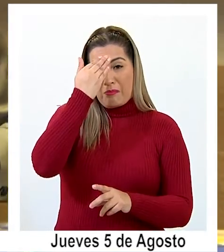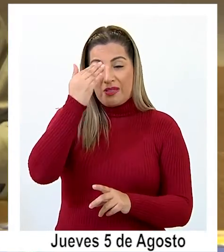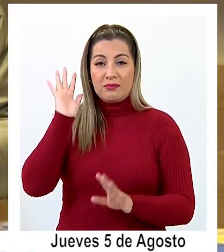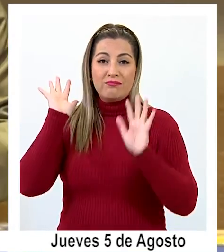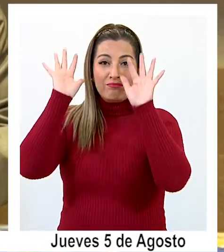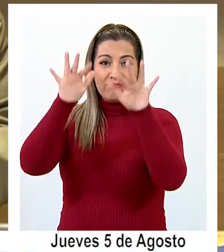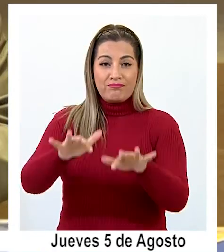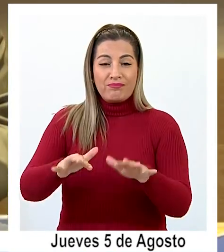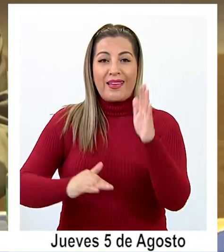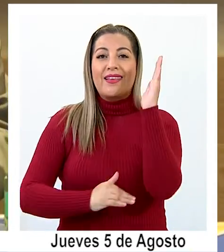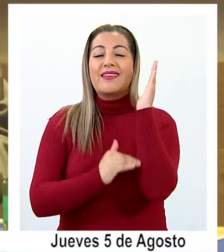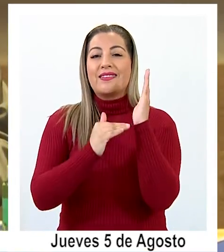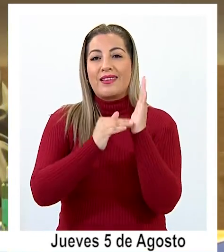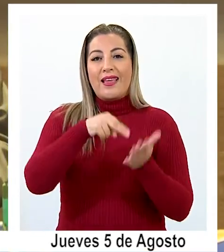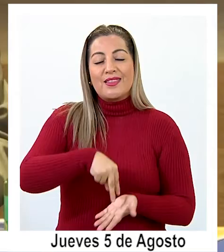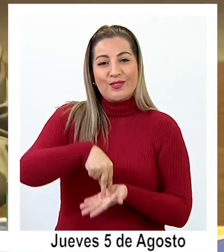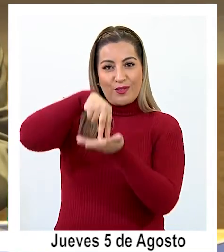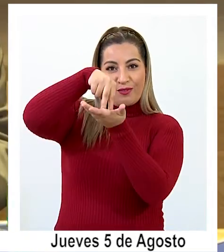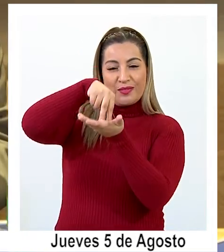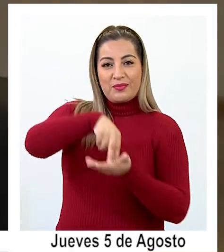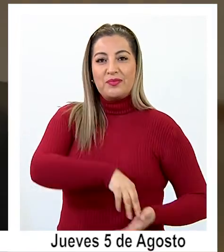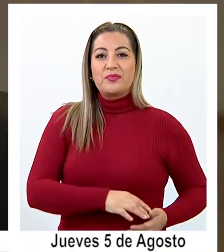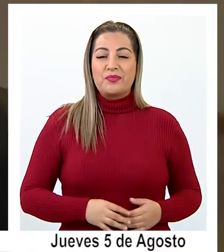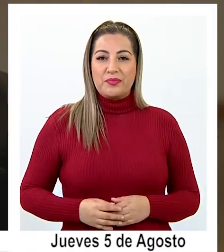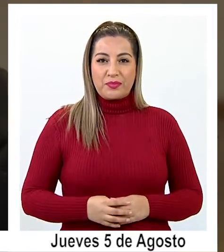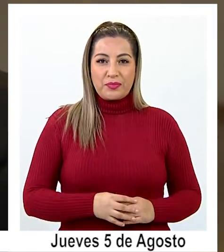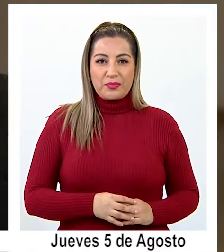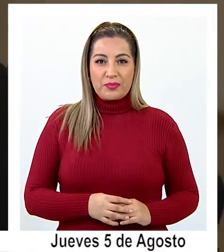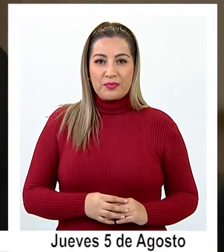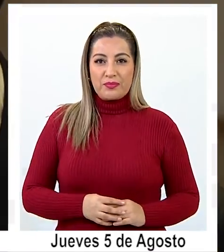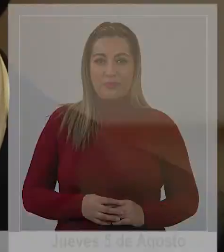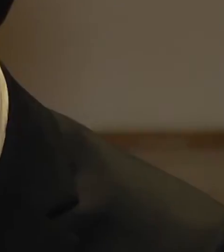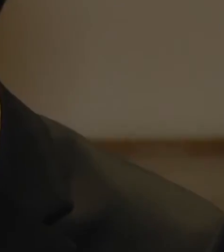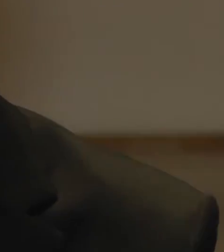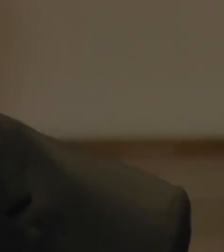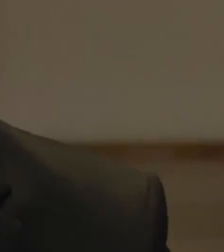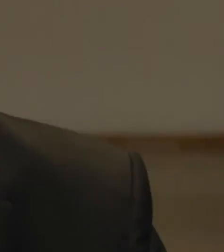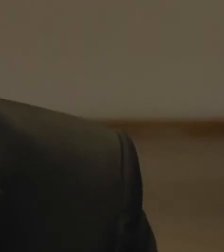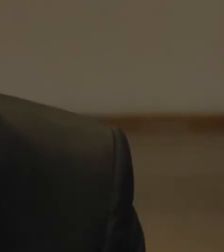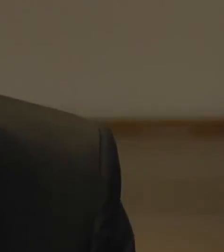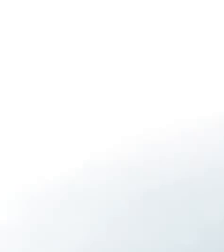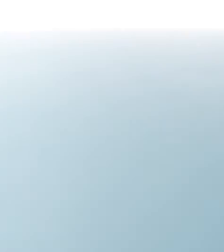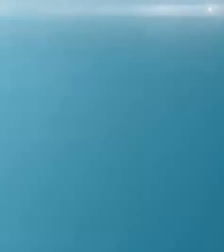edificio de convenciones de Zona Franca. La feria laboral será